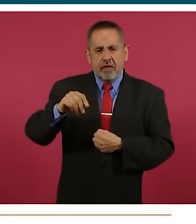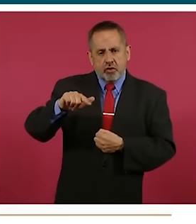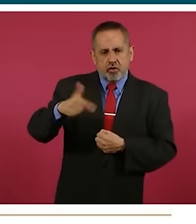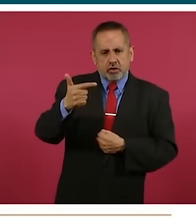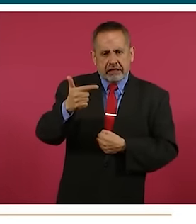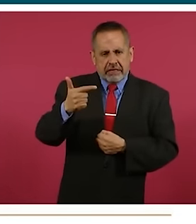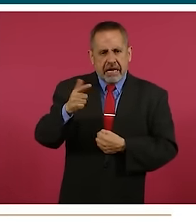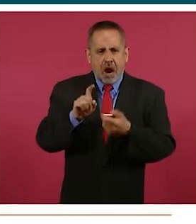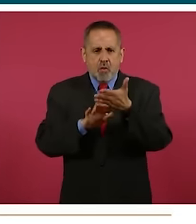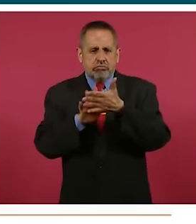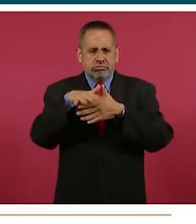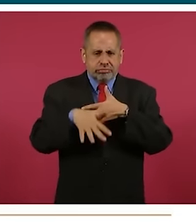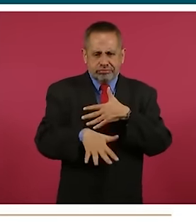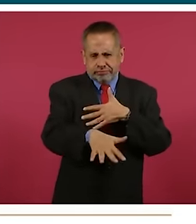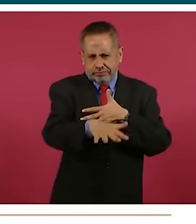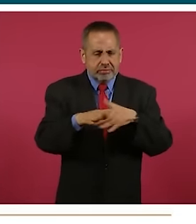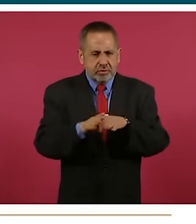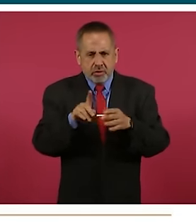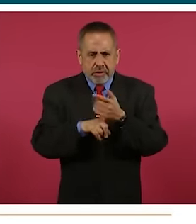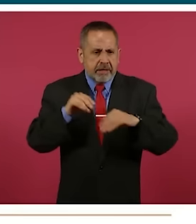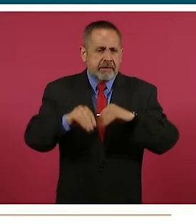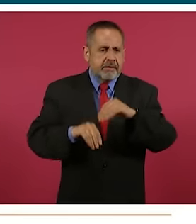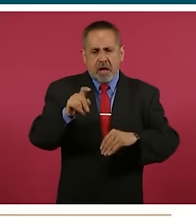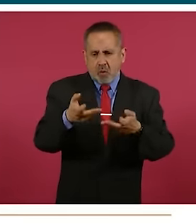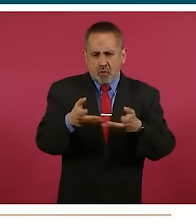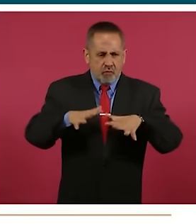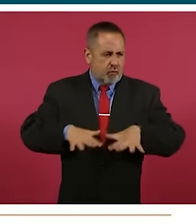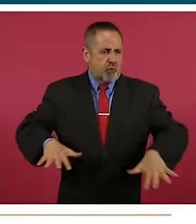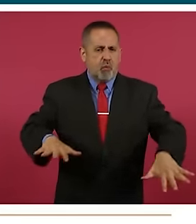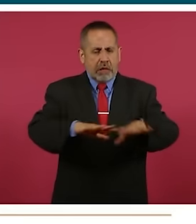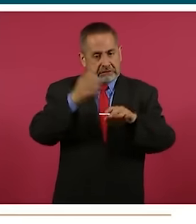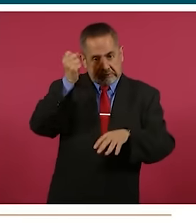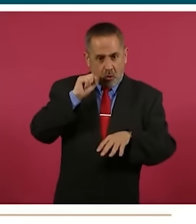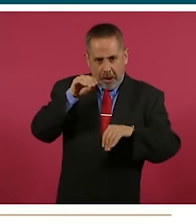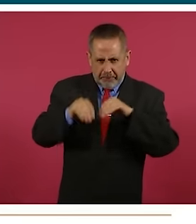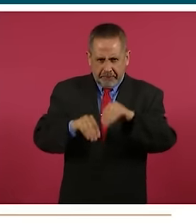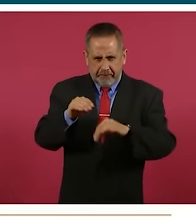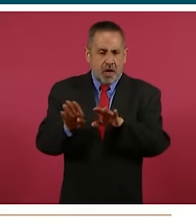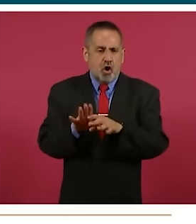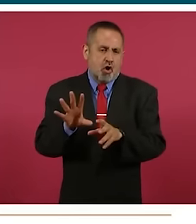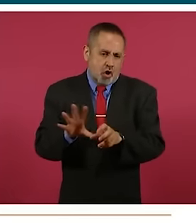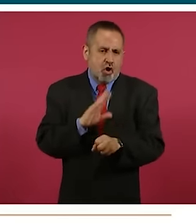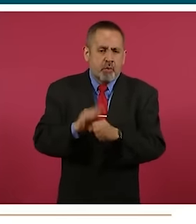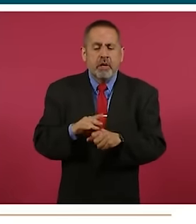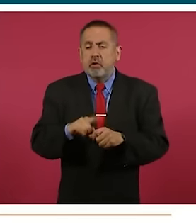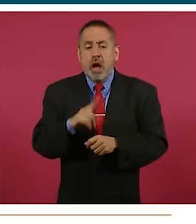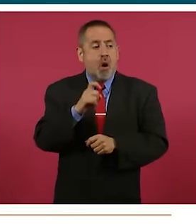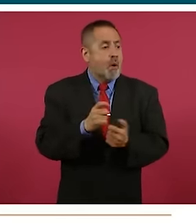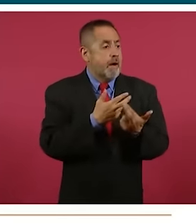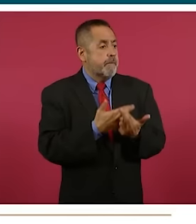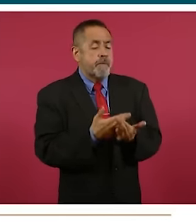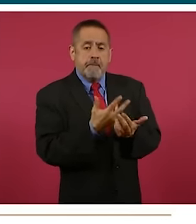en el estado permitiendo el desarrollo agrícola en el sur de Sinaloa y aprovechar íntegramente el agua del